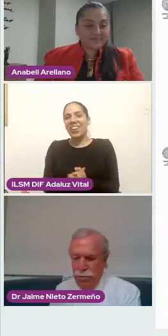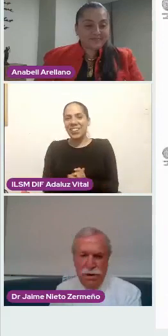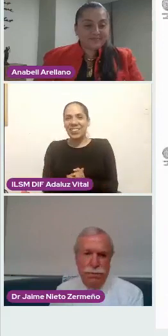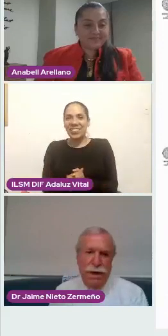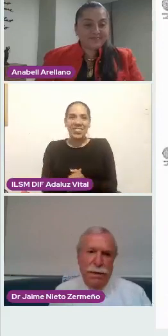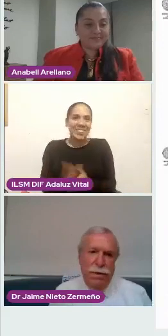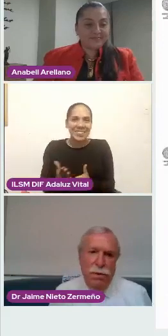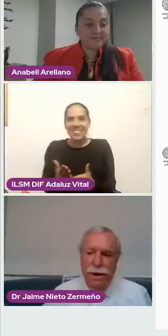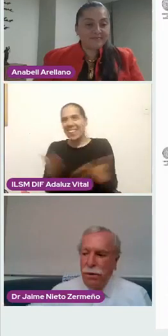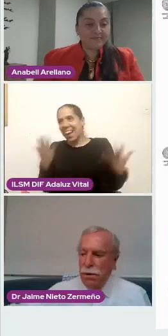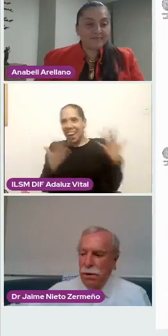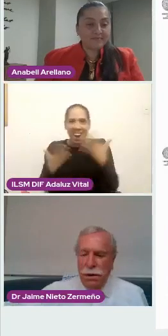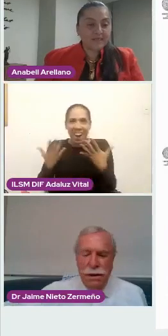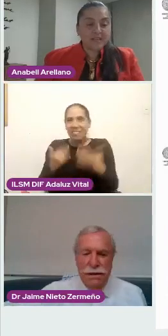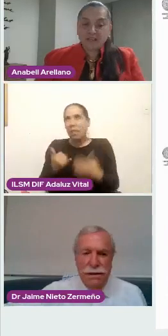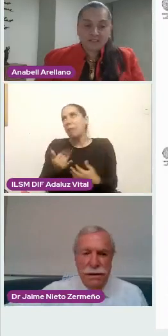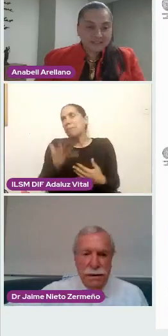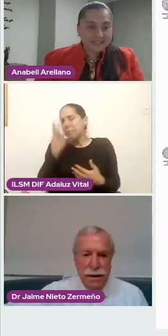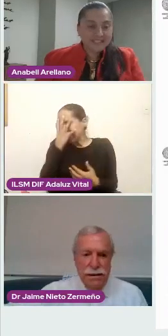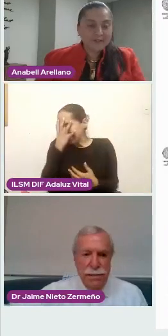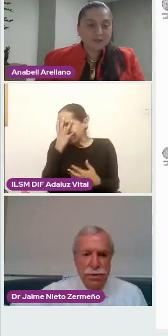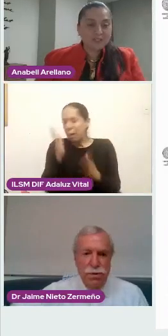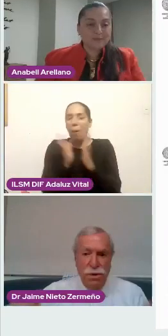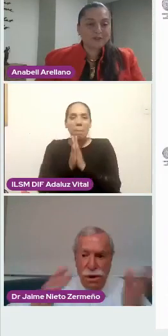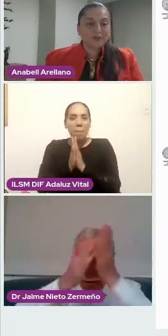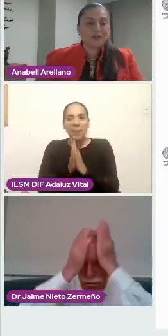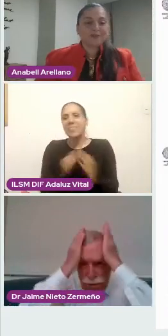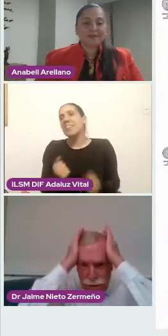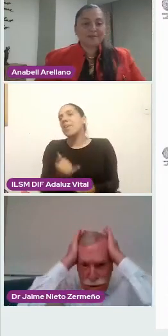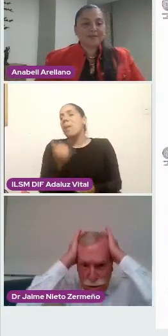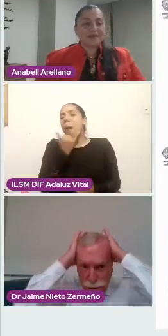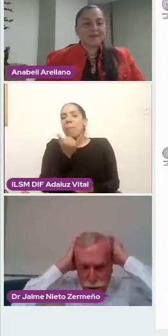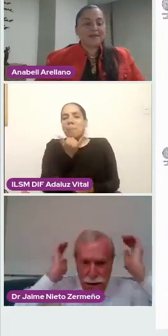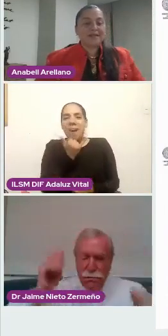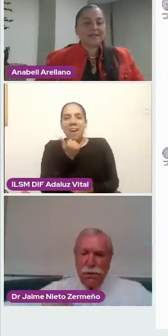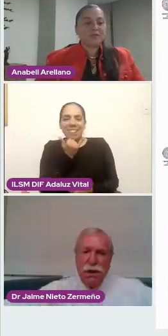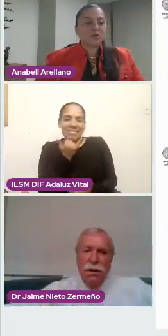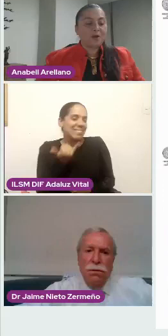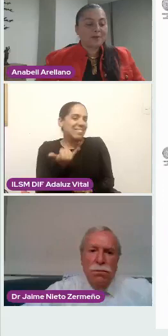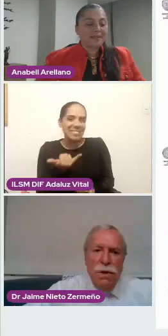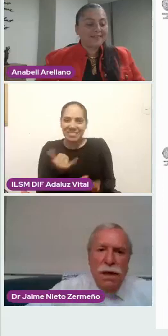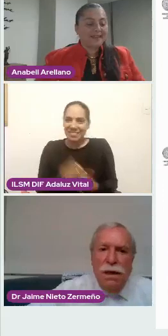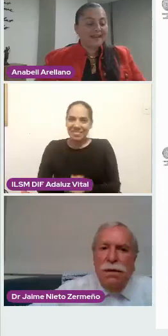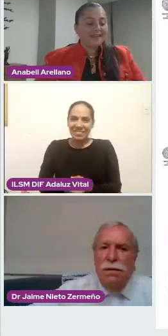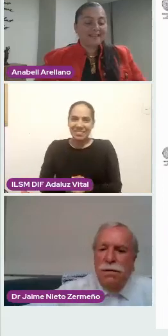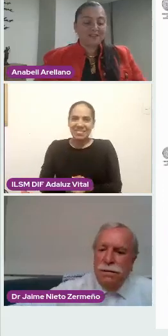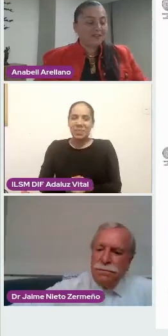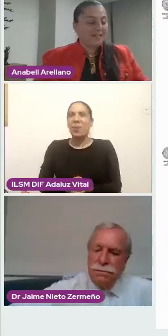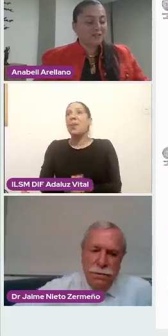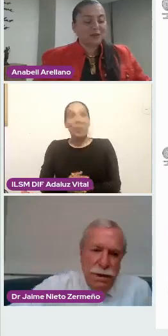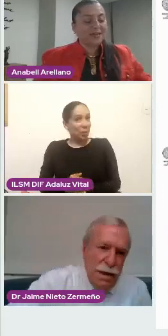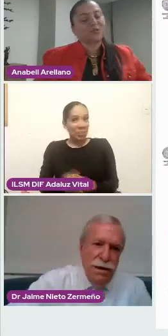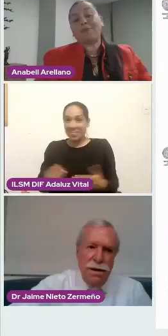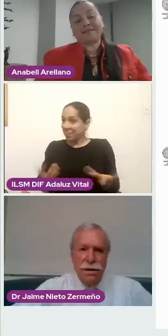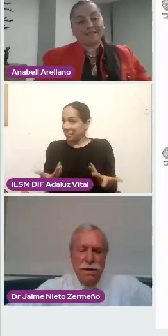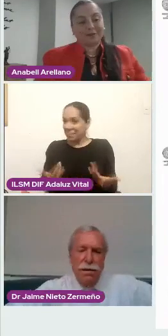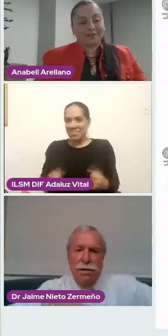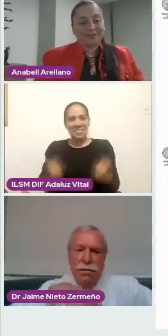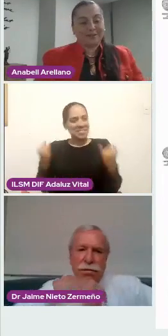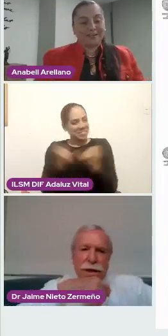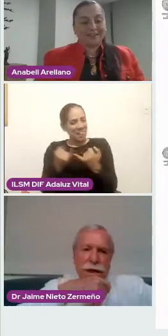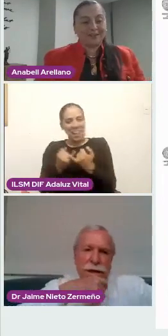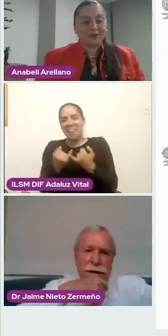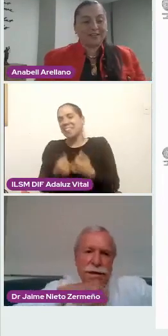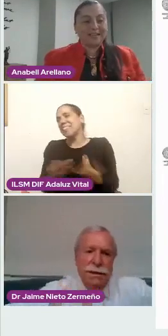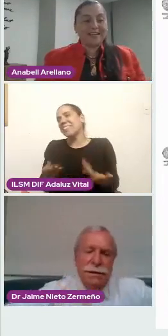me da mucha pena, pero bueno, este, ¿qué hacemos? Continuamos. doctor. Bienvenidísimo nuevamente. Aquí esto, esto, esto pasa